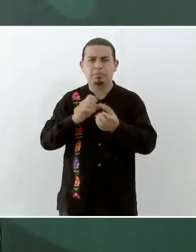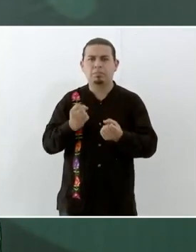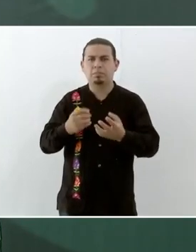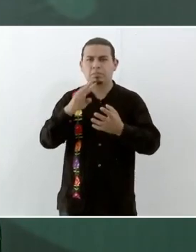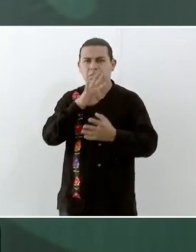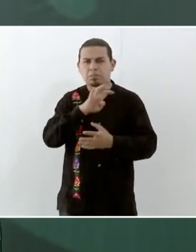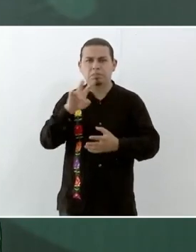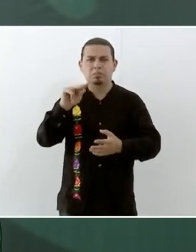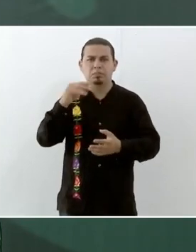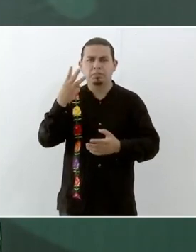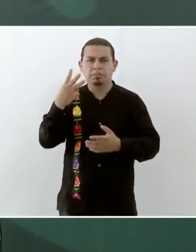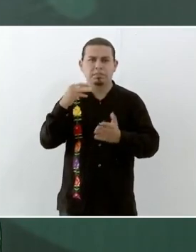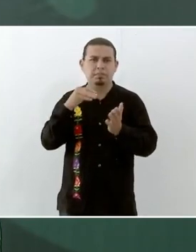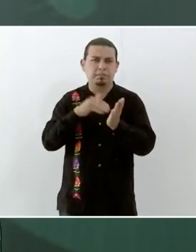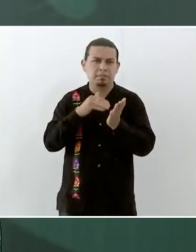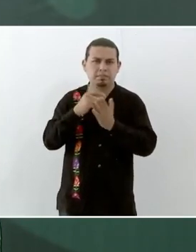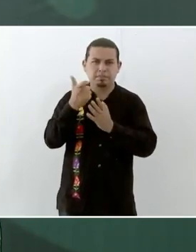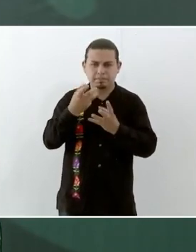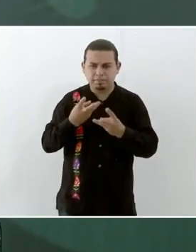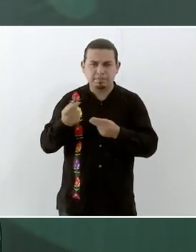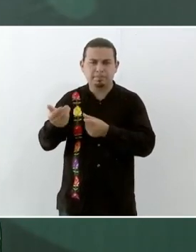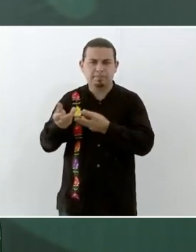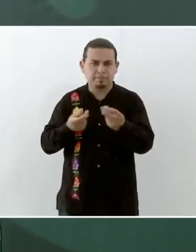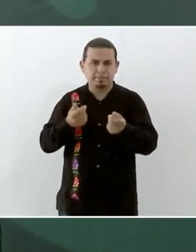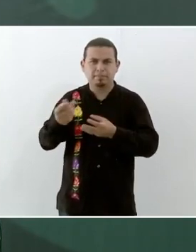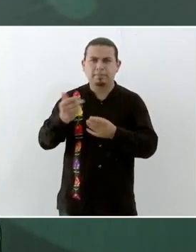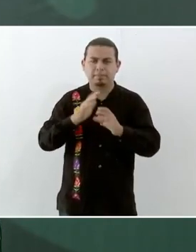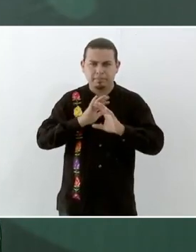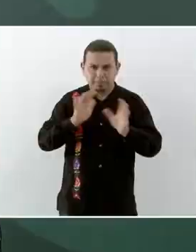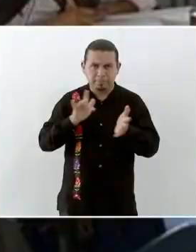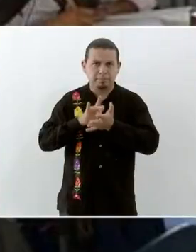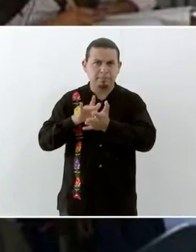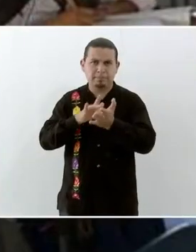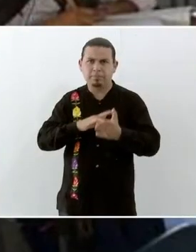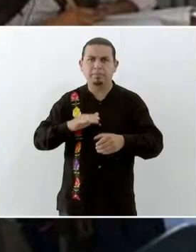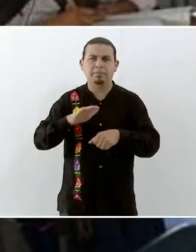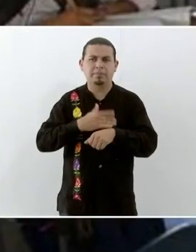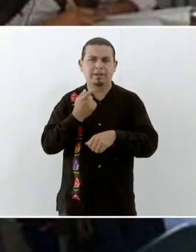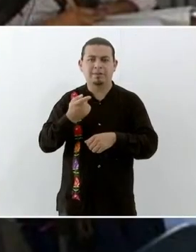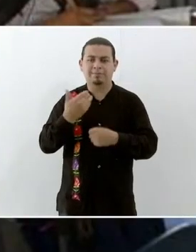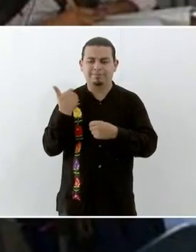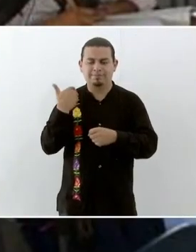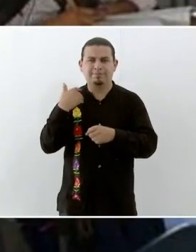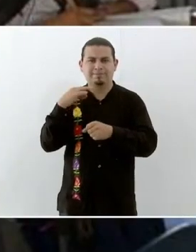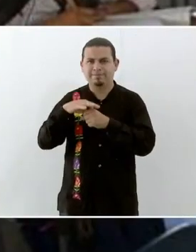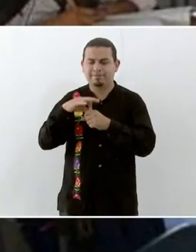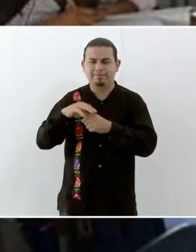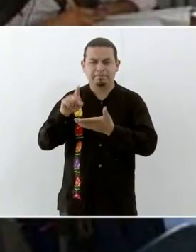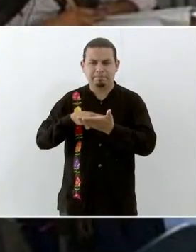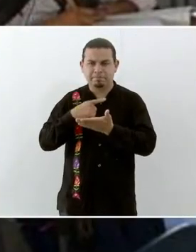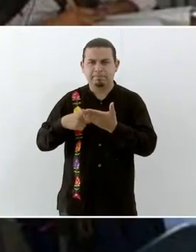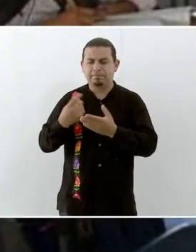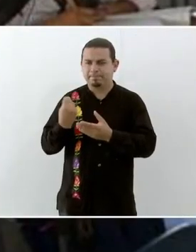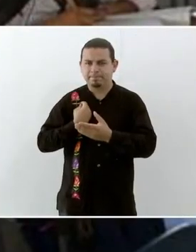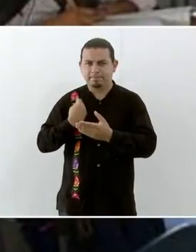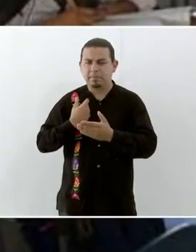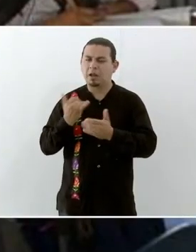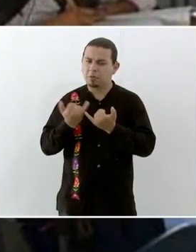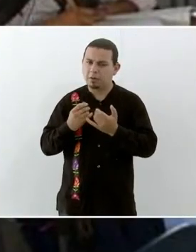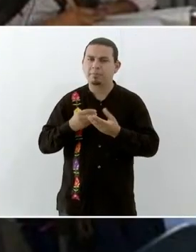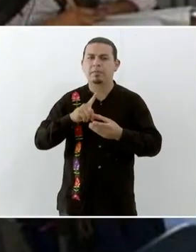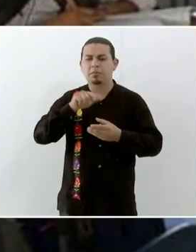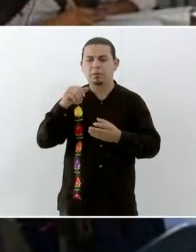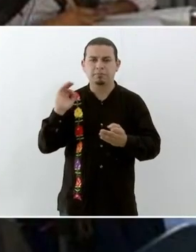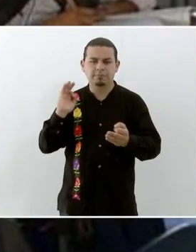483 millones de pesos. Debido a la veda electoral pues también no se habrían entregado los